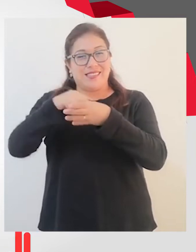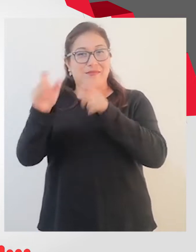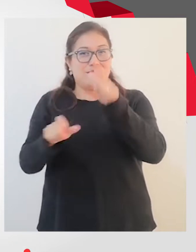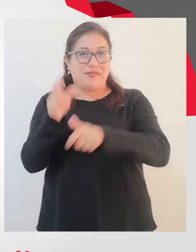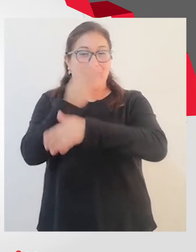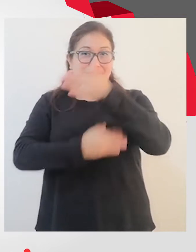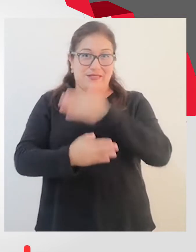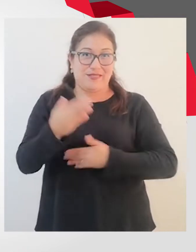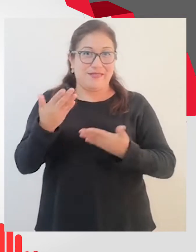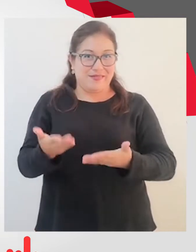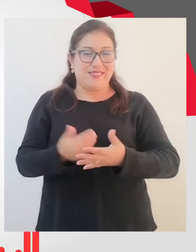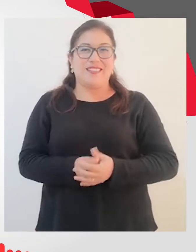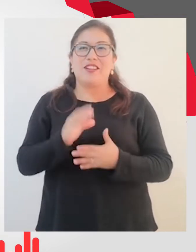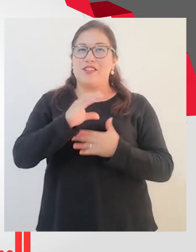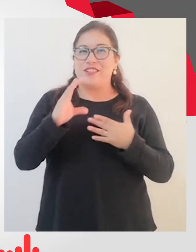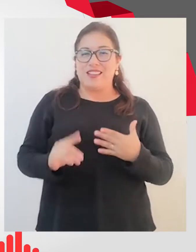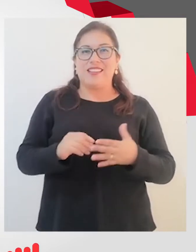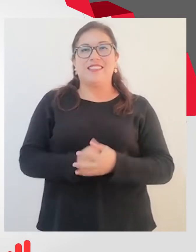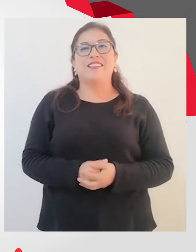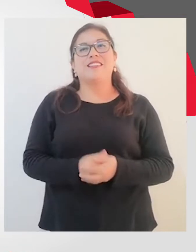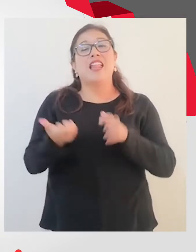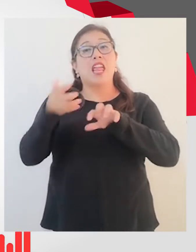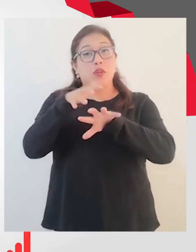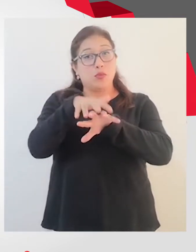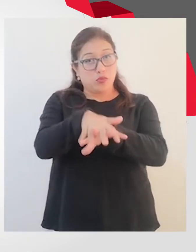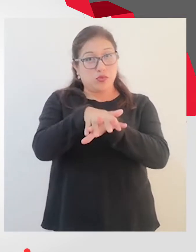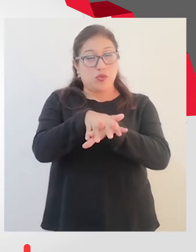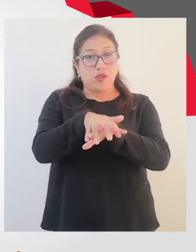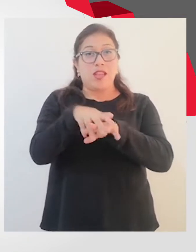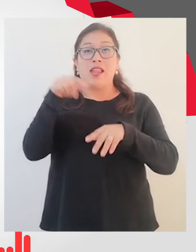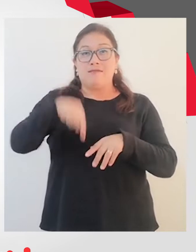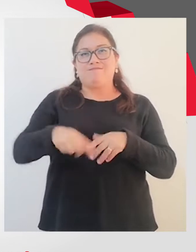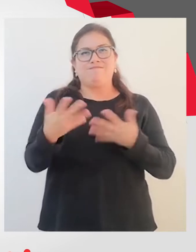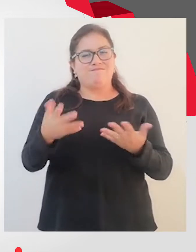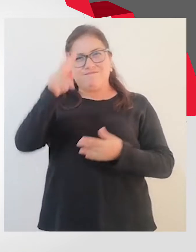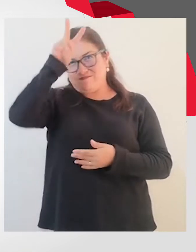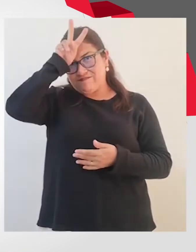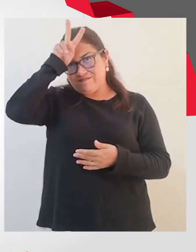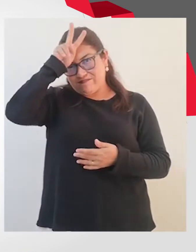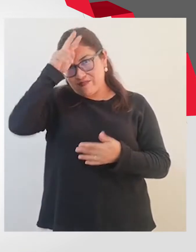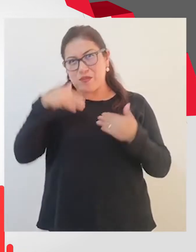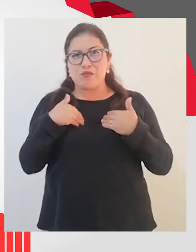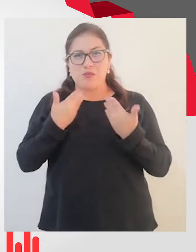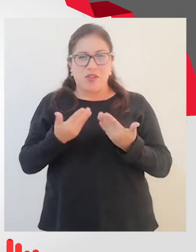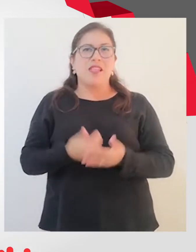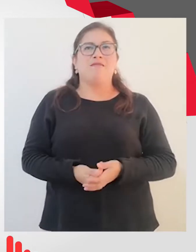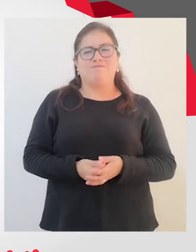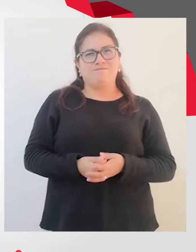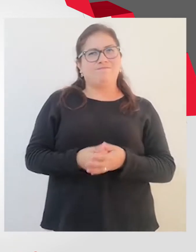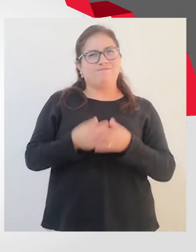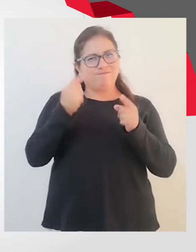persona con discapacidad para que la inclusión en nuestro querido Perú sea una